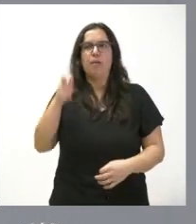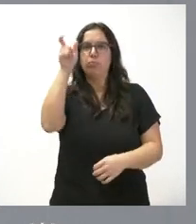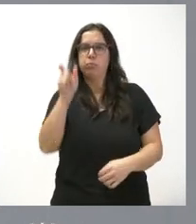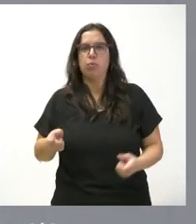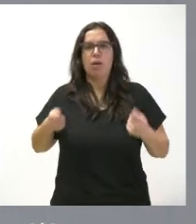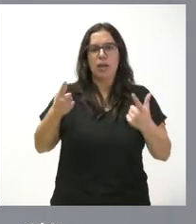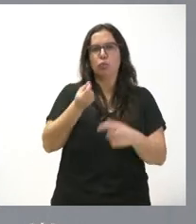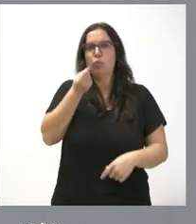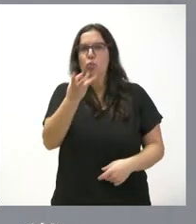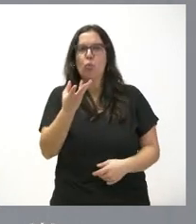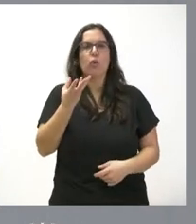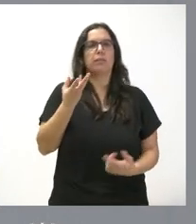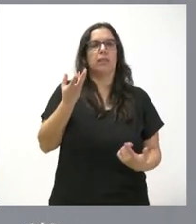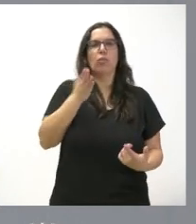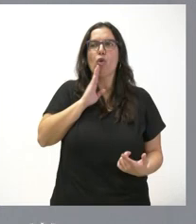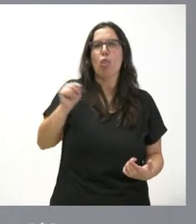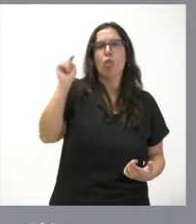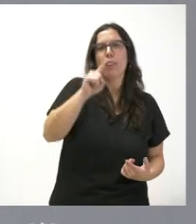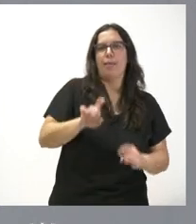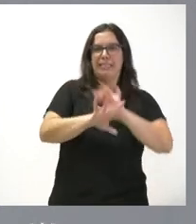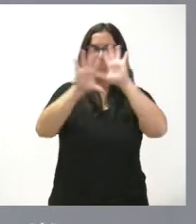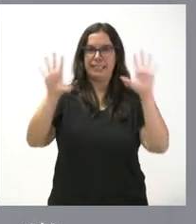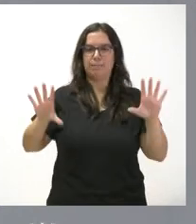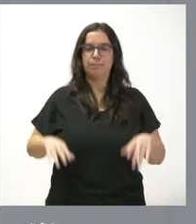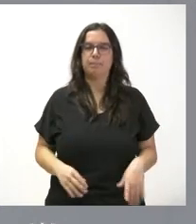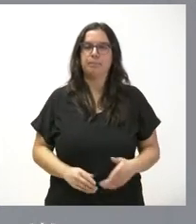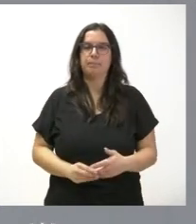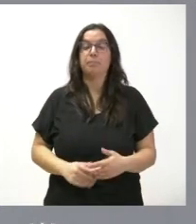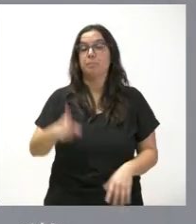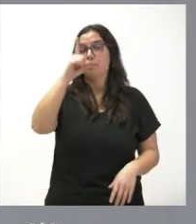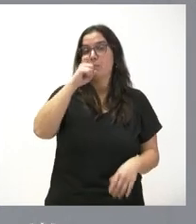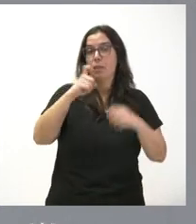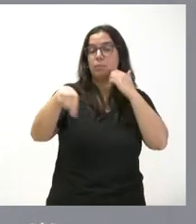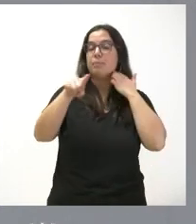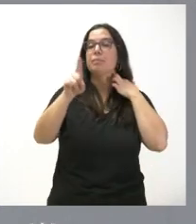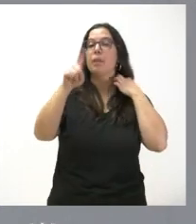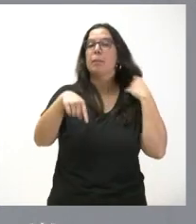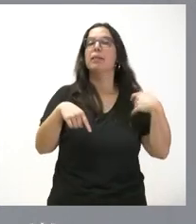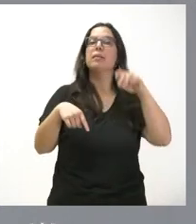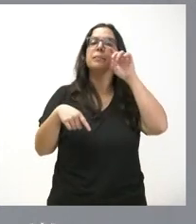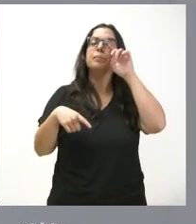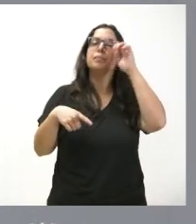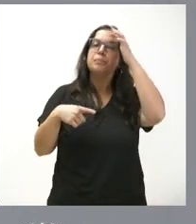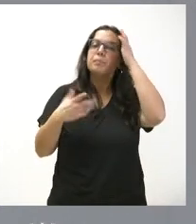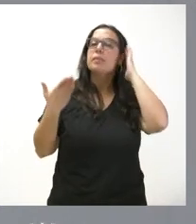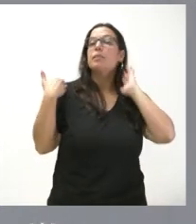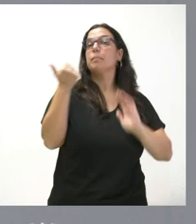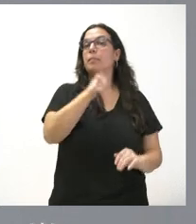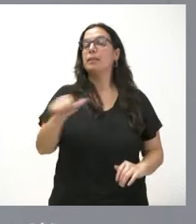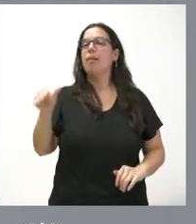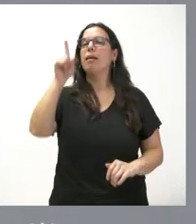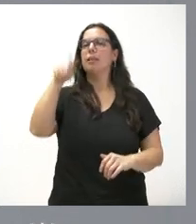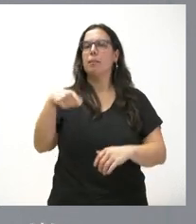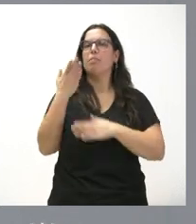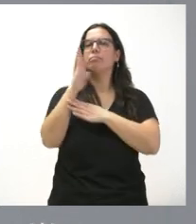el número de viviendas y la localidad donde se producen las mismas. Recordarán ustedes, por otra parte, que la pasada semana trajimos también